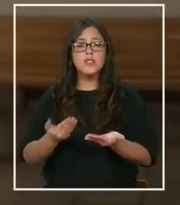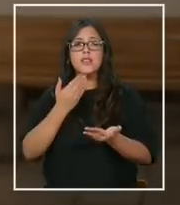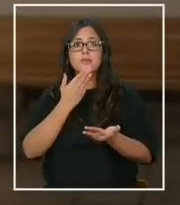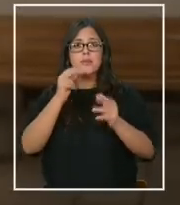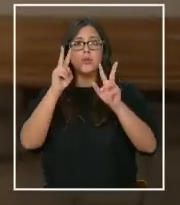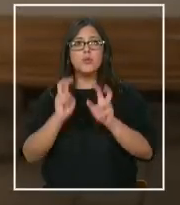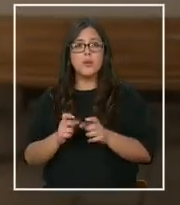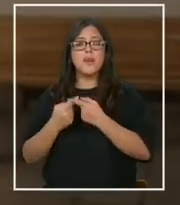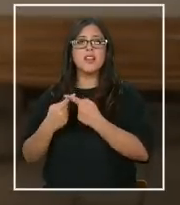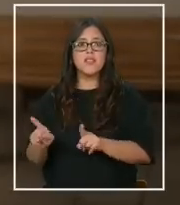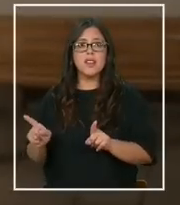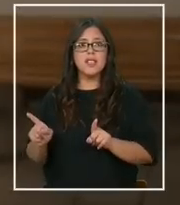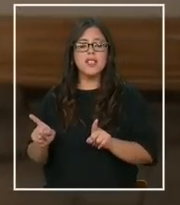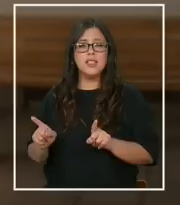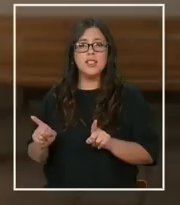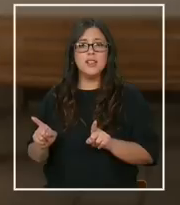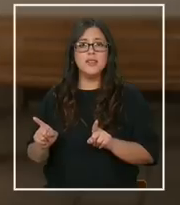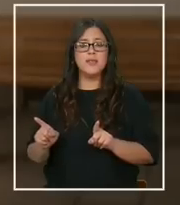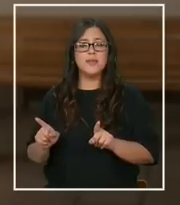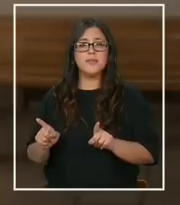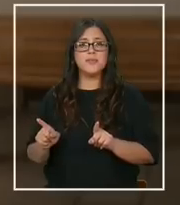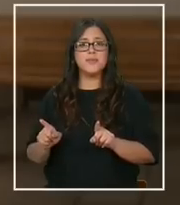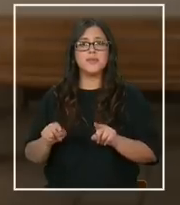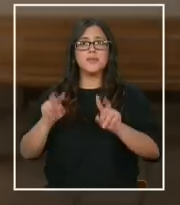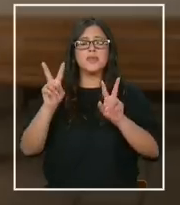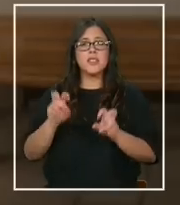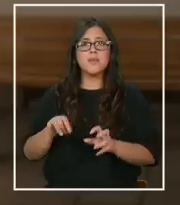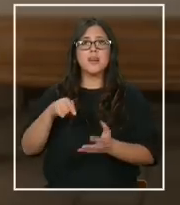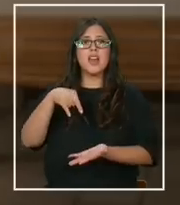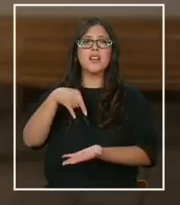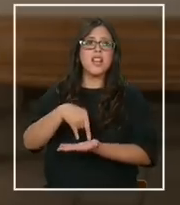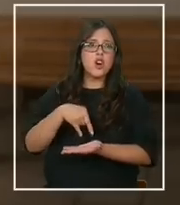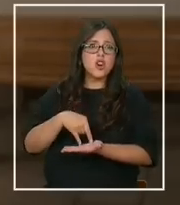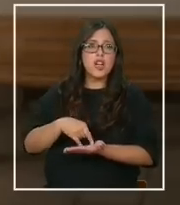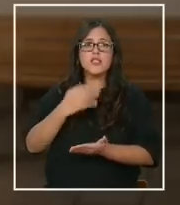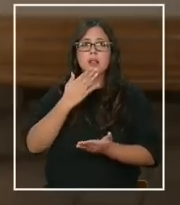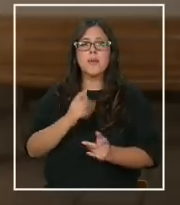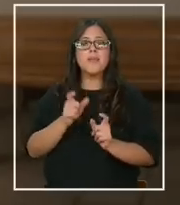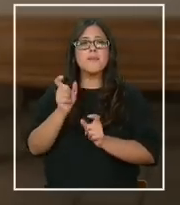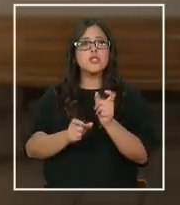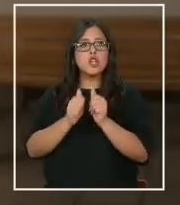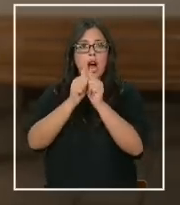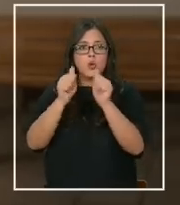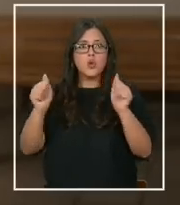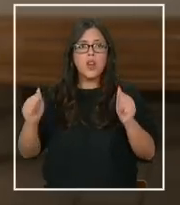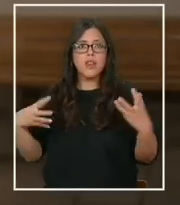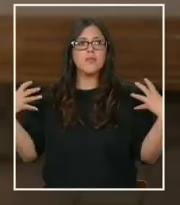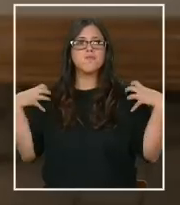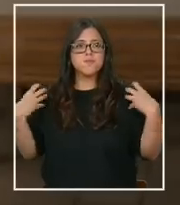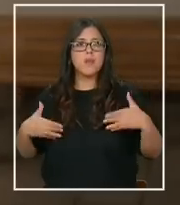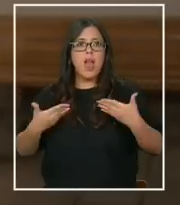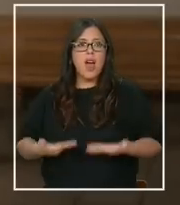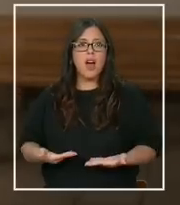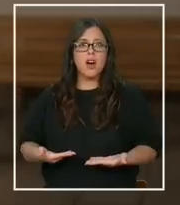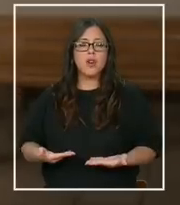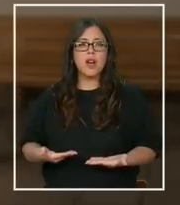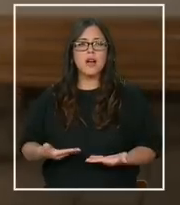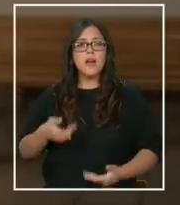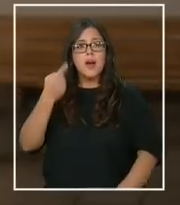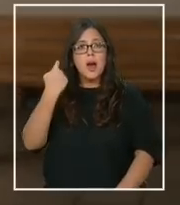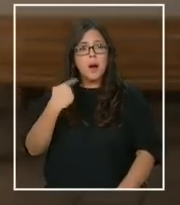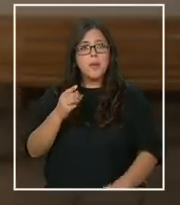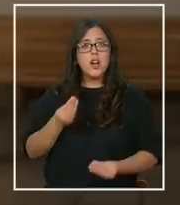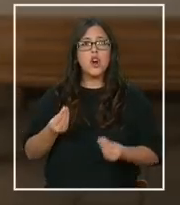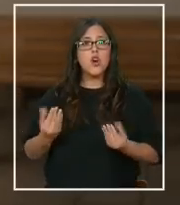distinto de lo que es la composición del Congreso y particularmente las autoridades que tienen responsabilidad en este periodo, pero